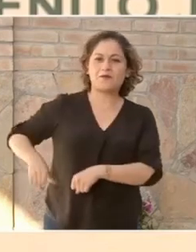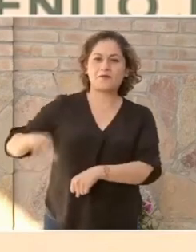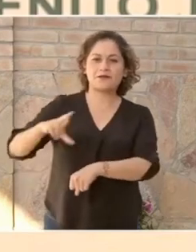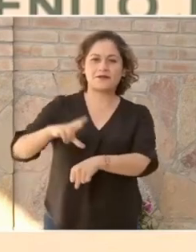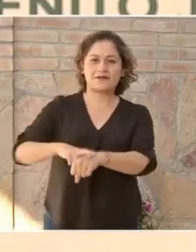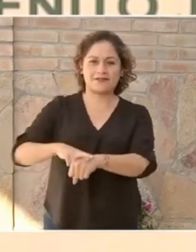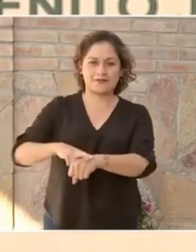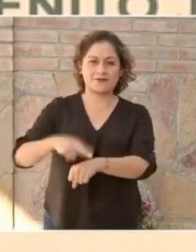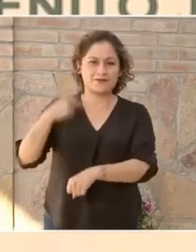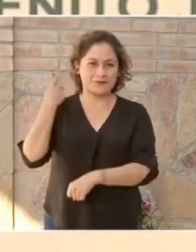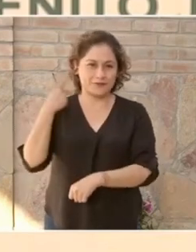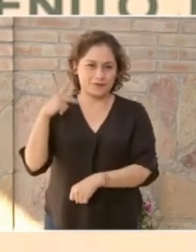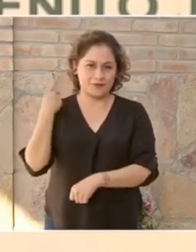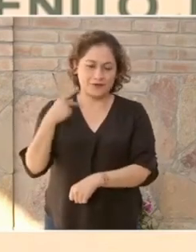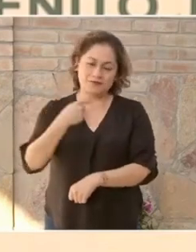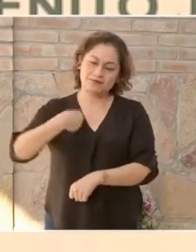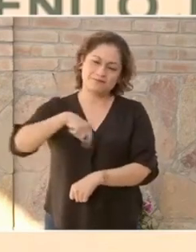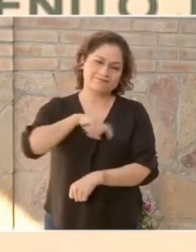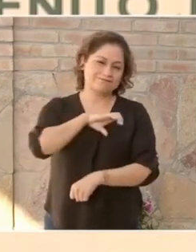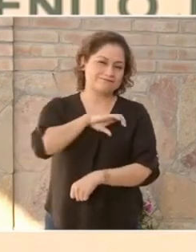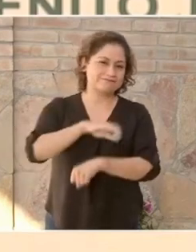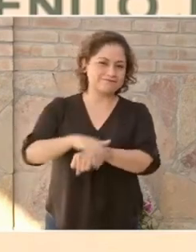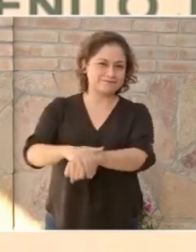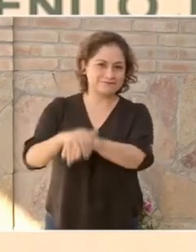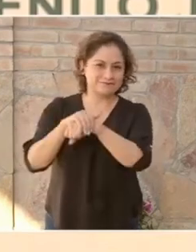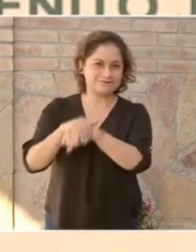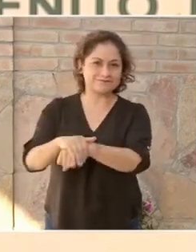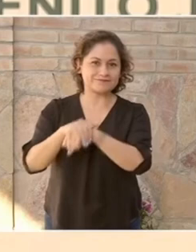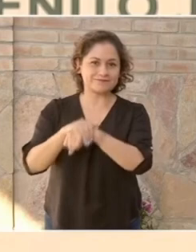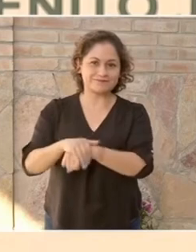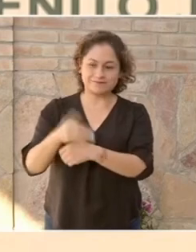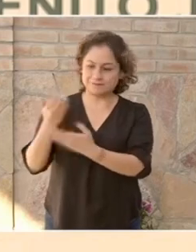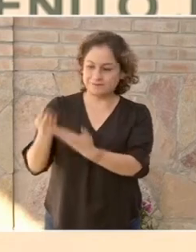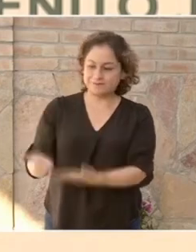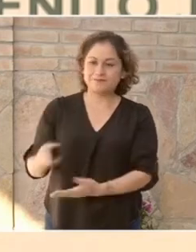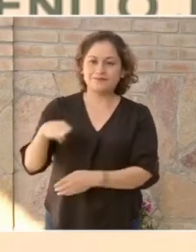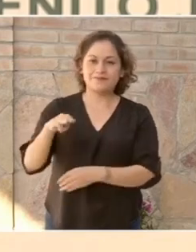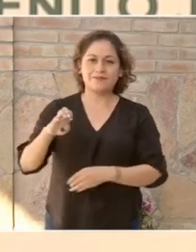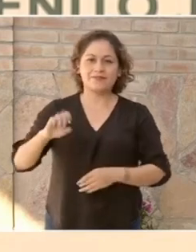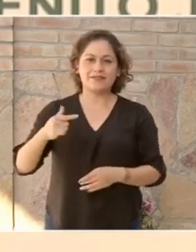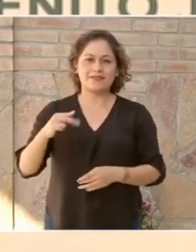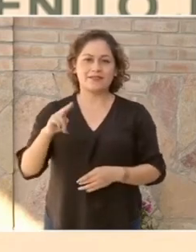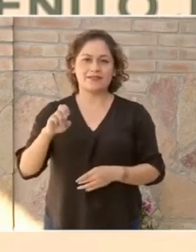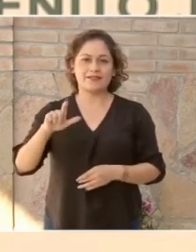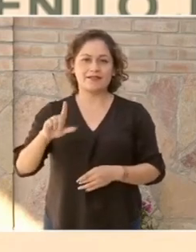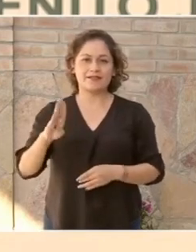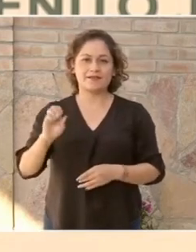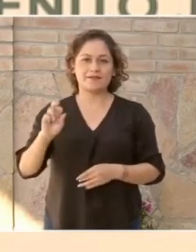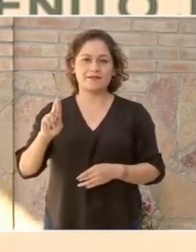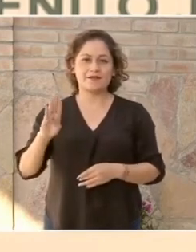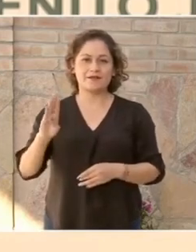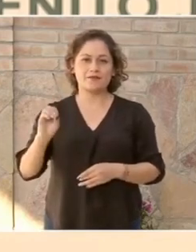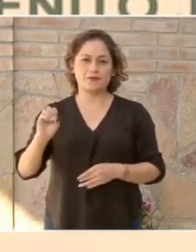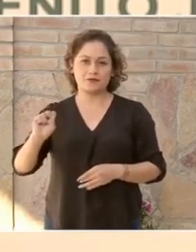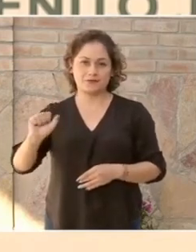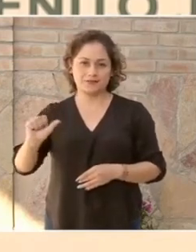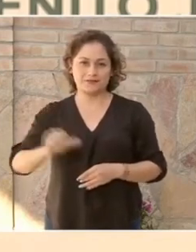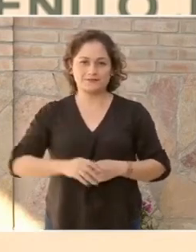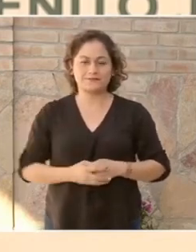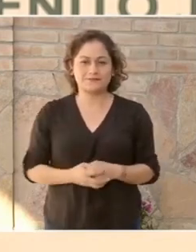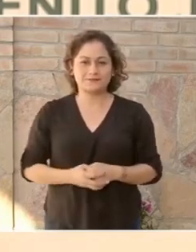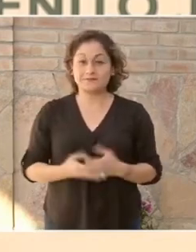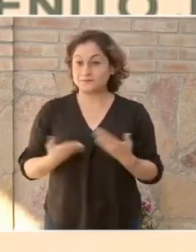Puebla, nuestro amigo, compañero, Miguel Barbosa. Así como